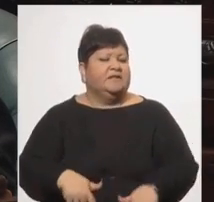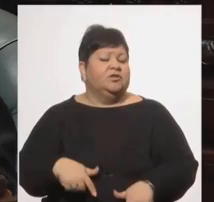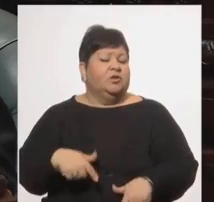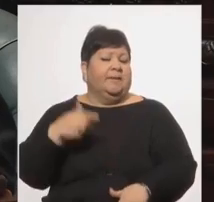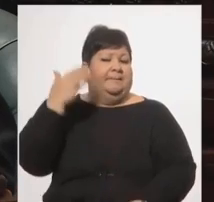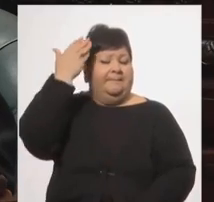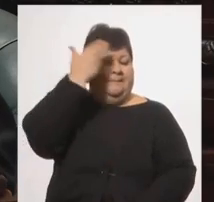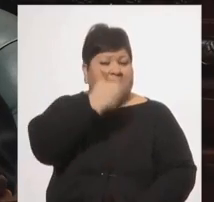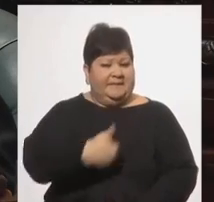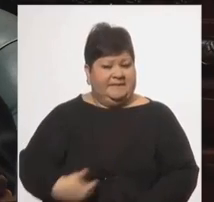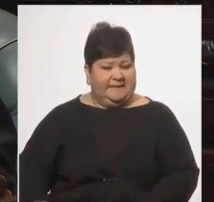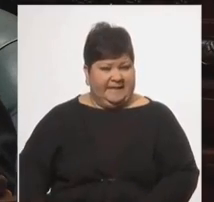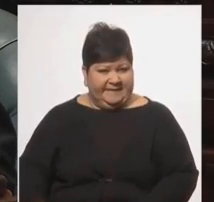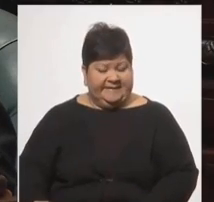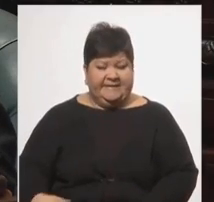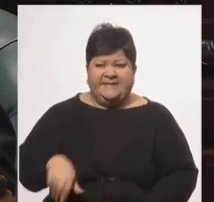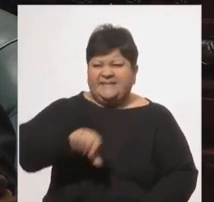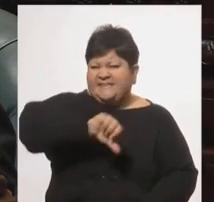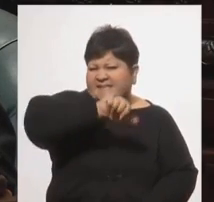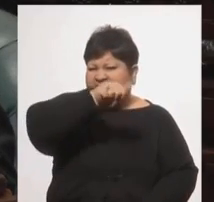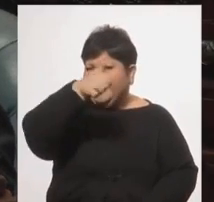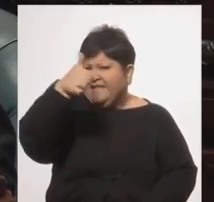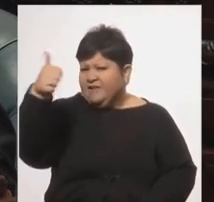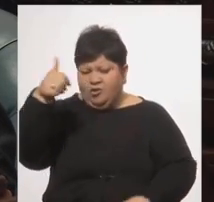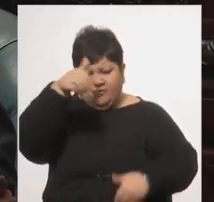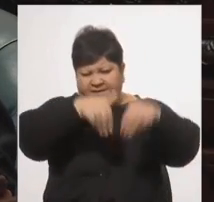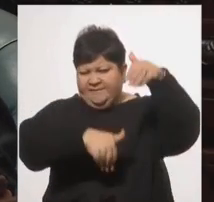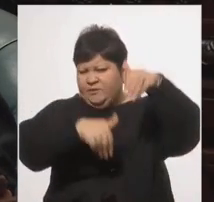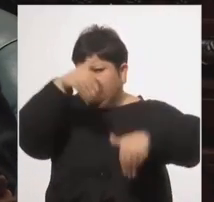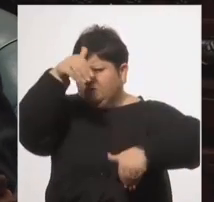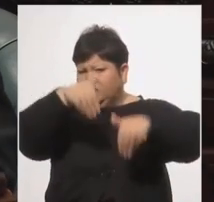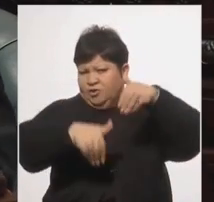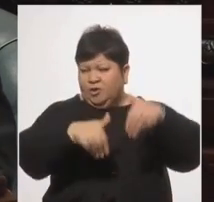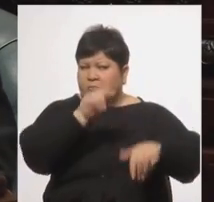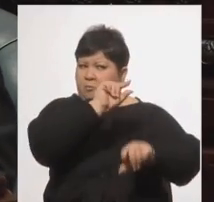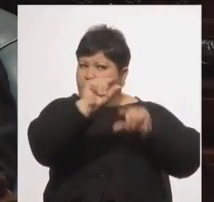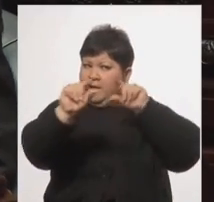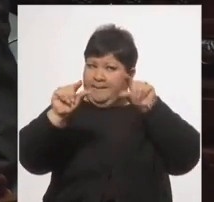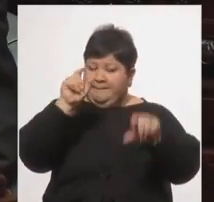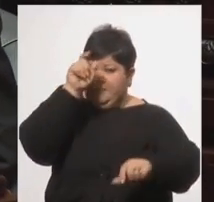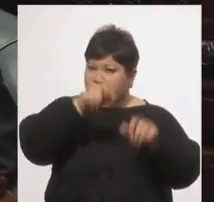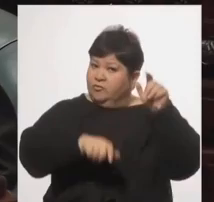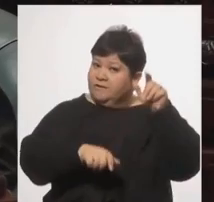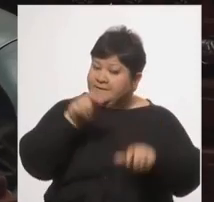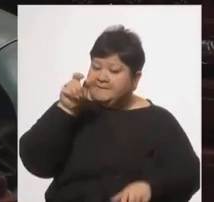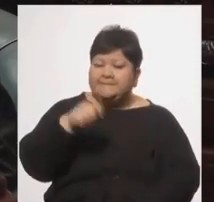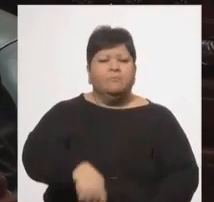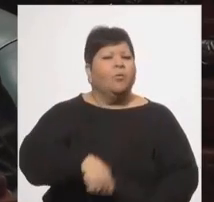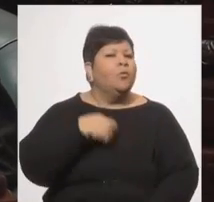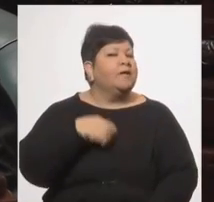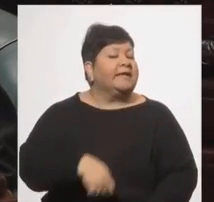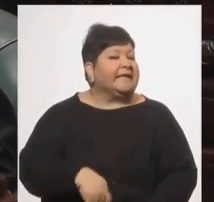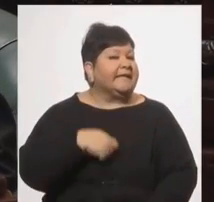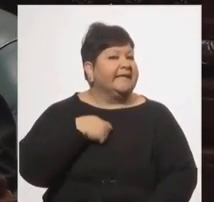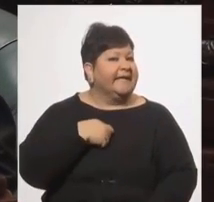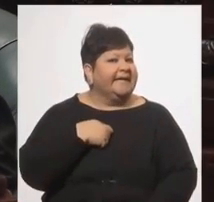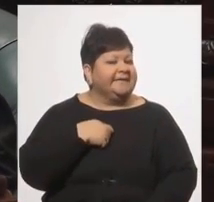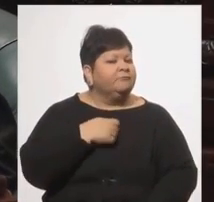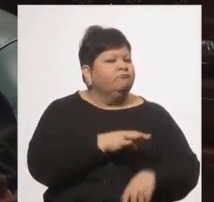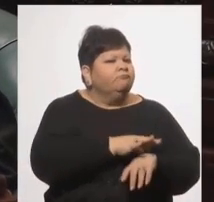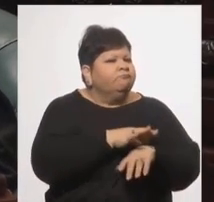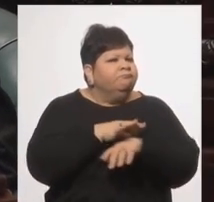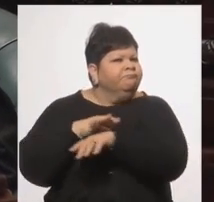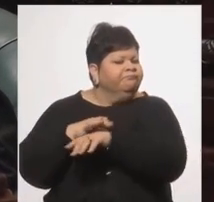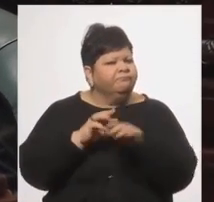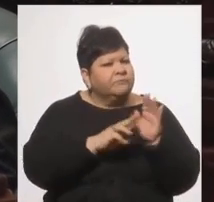un ganador en las urnas como pocos. Mujica es una referencia ineludible en la trayectoria política